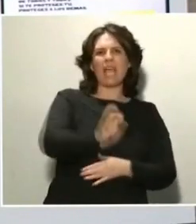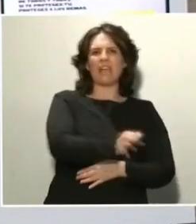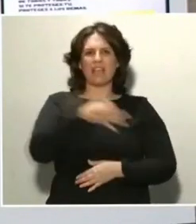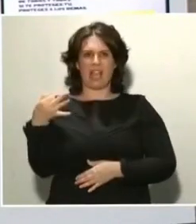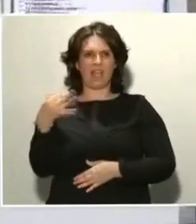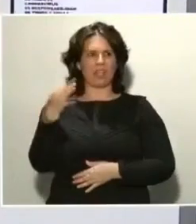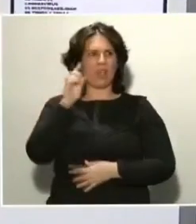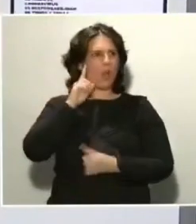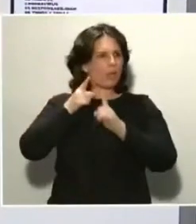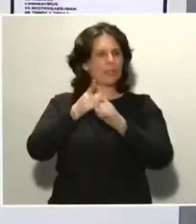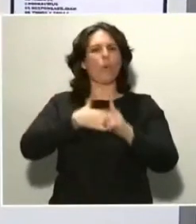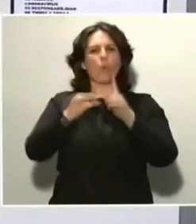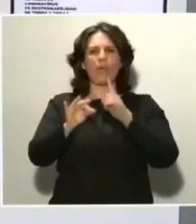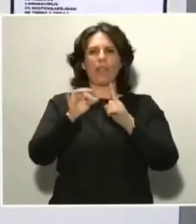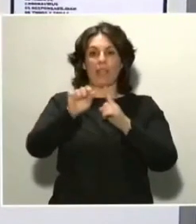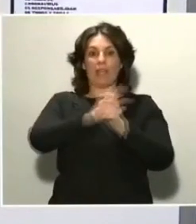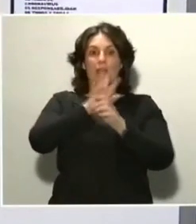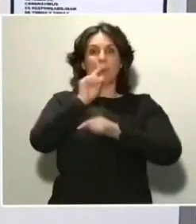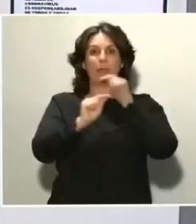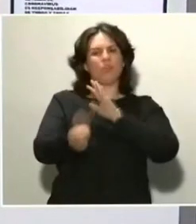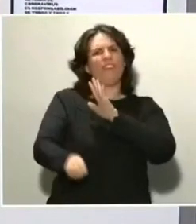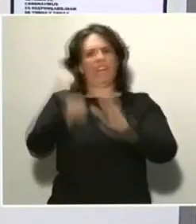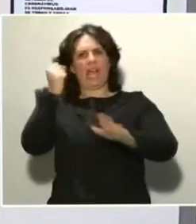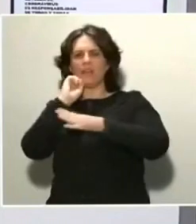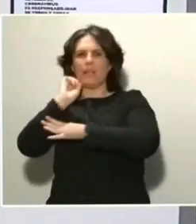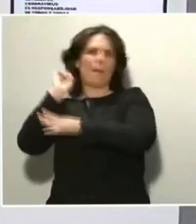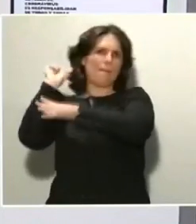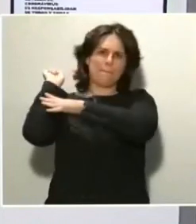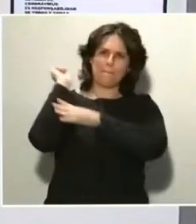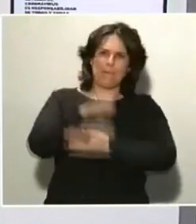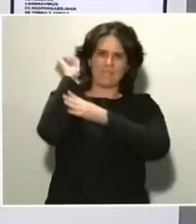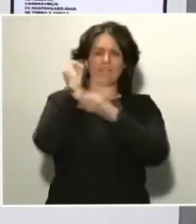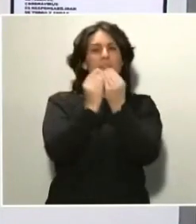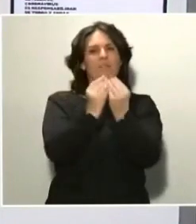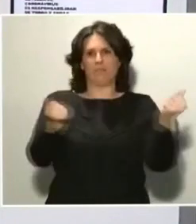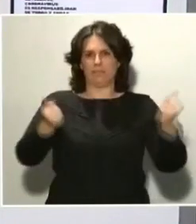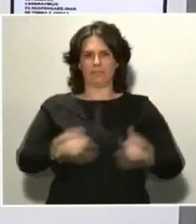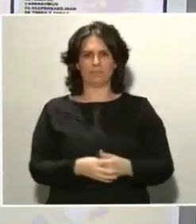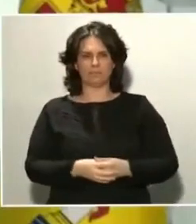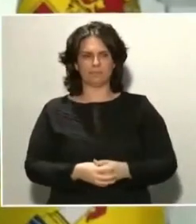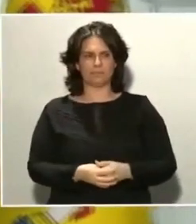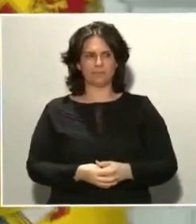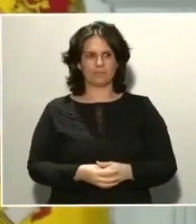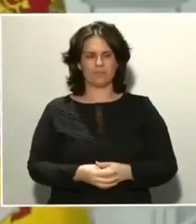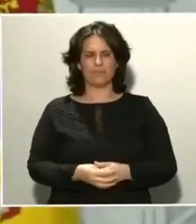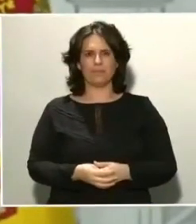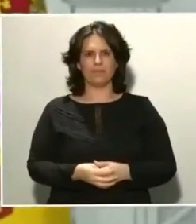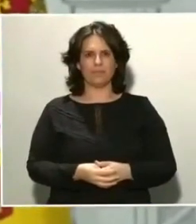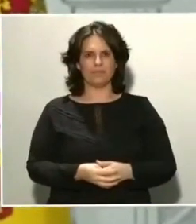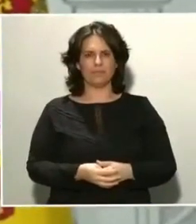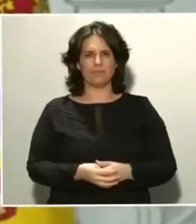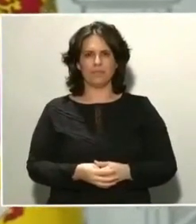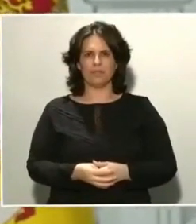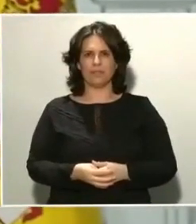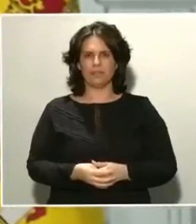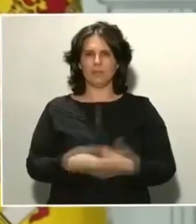últimas horas para diseñar de manera conjunta esta nueva dotación sanitaria. Su puesta en funcionamiento se producirá a lo largo de los próximos